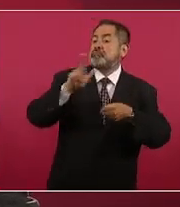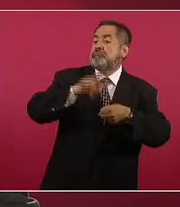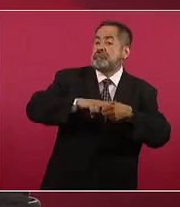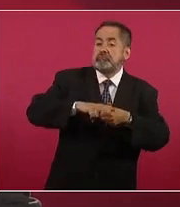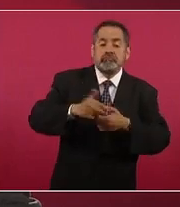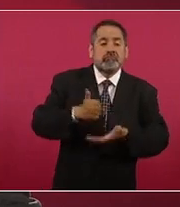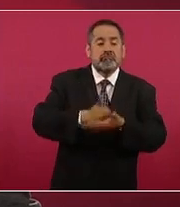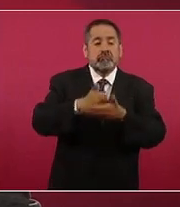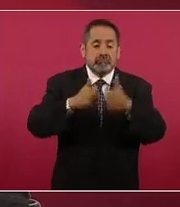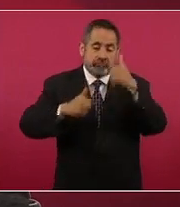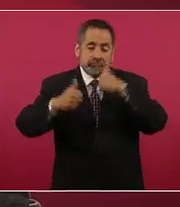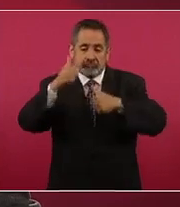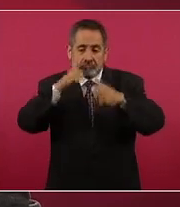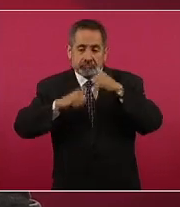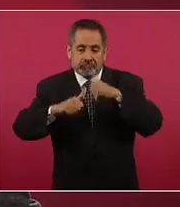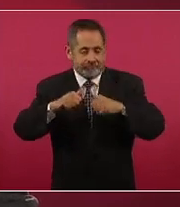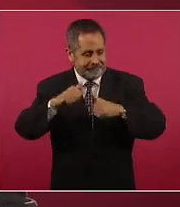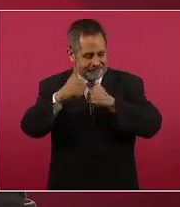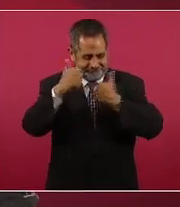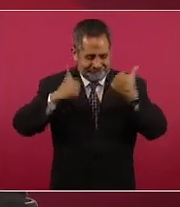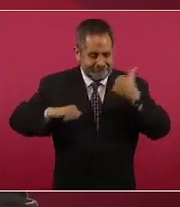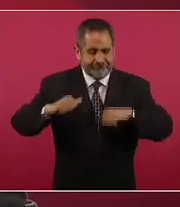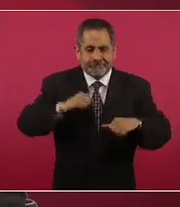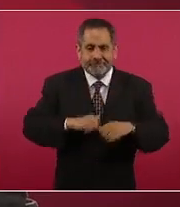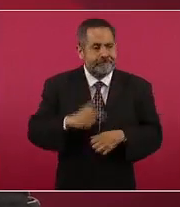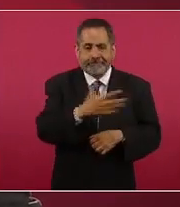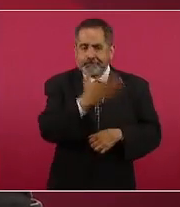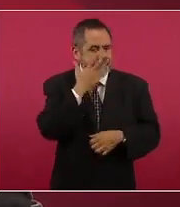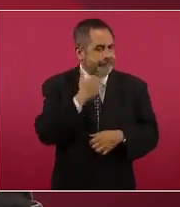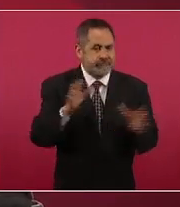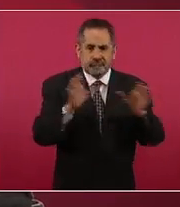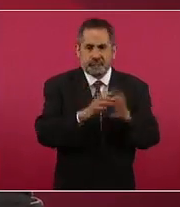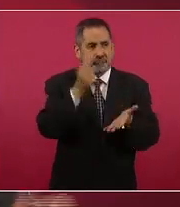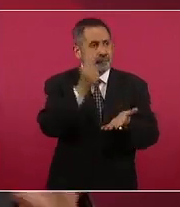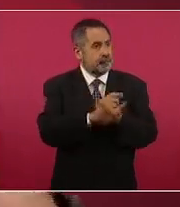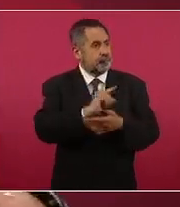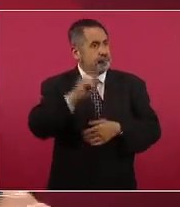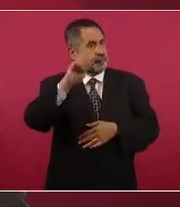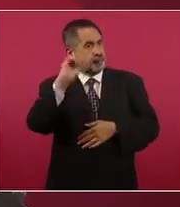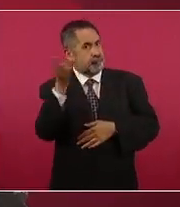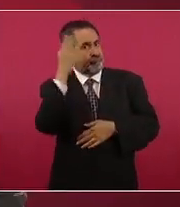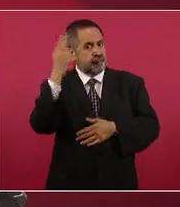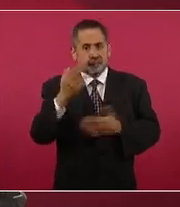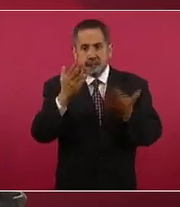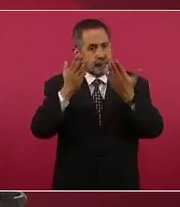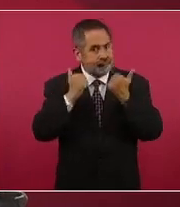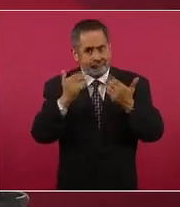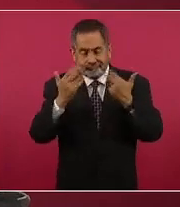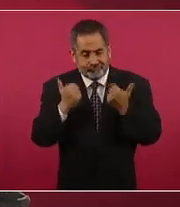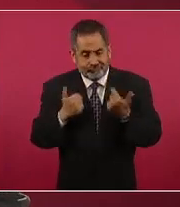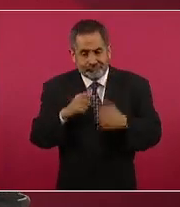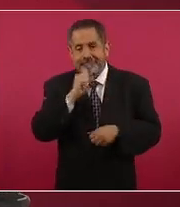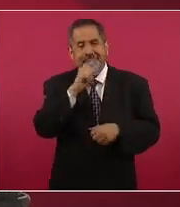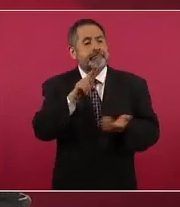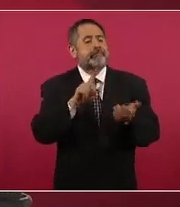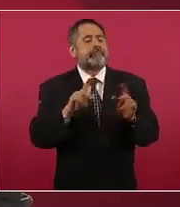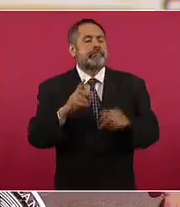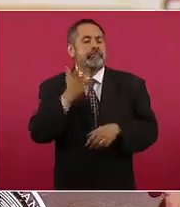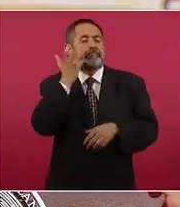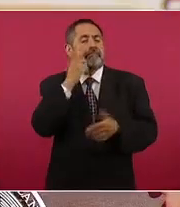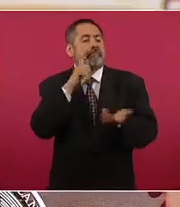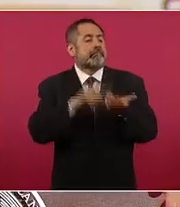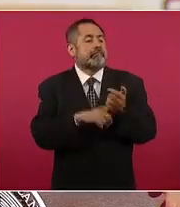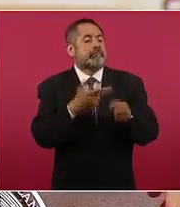donde la gran mayoría de sus participantes no tienen acreditaciones académicas y tampoco las propias clínicas tenían los certificados